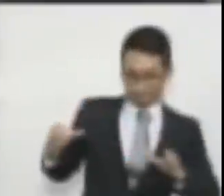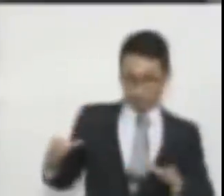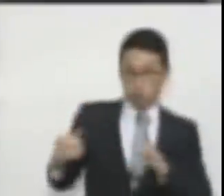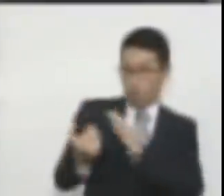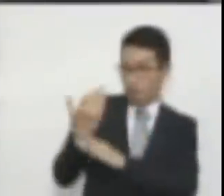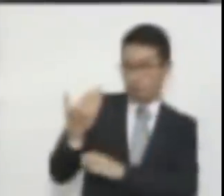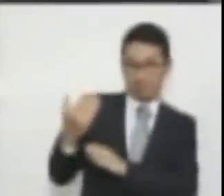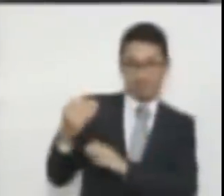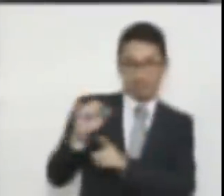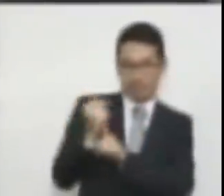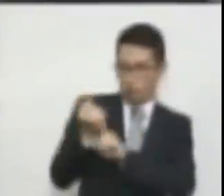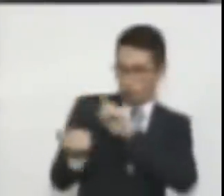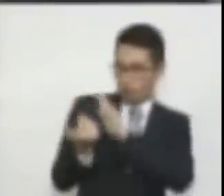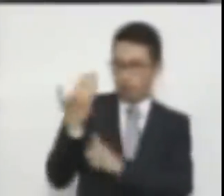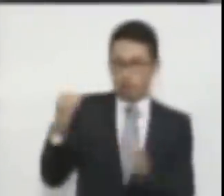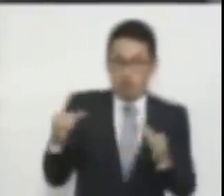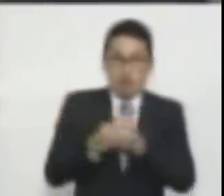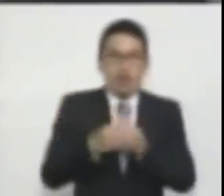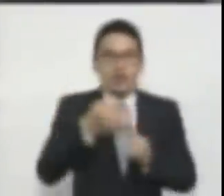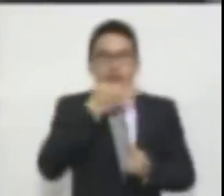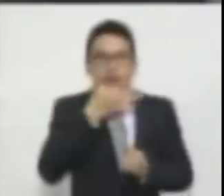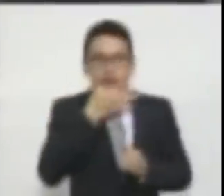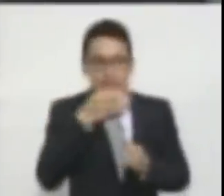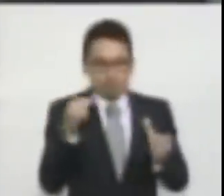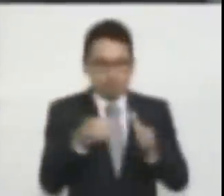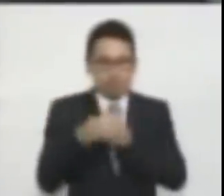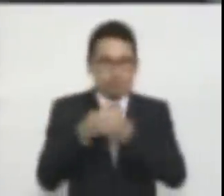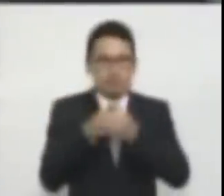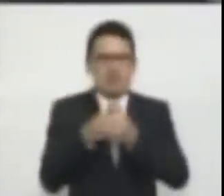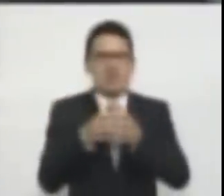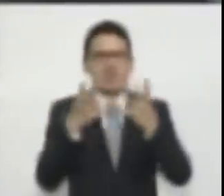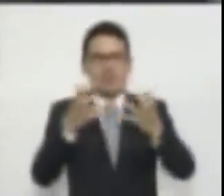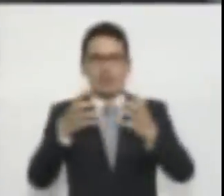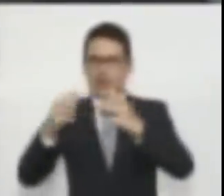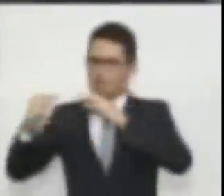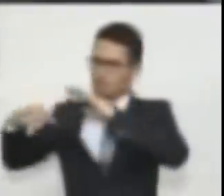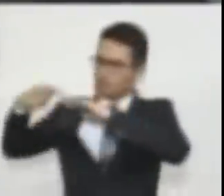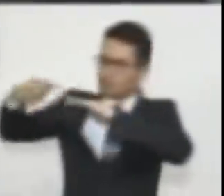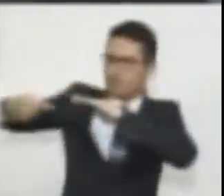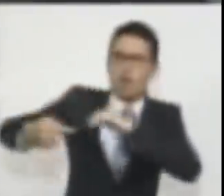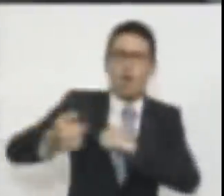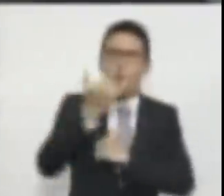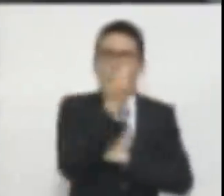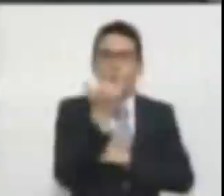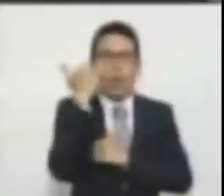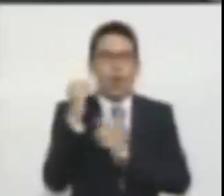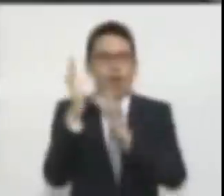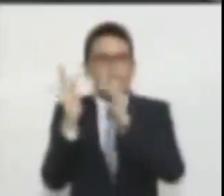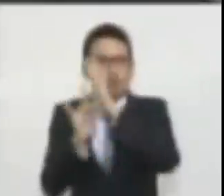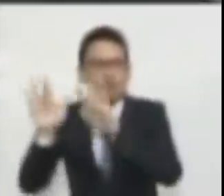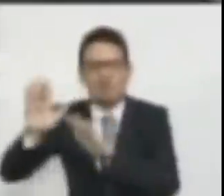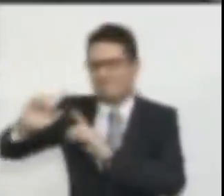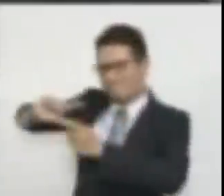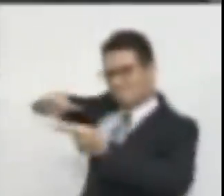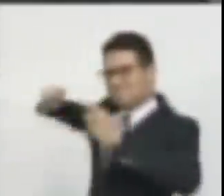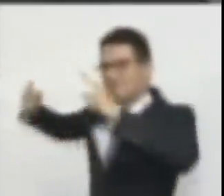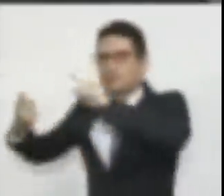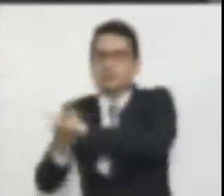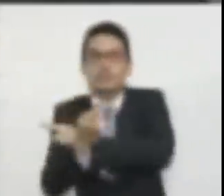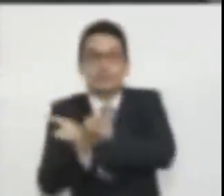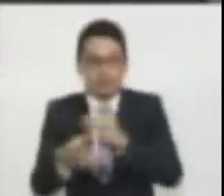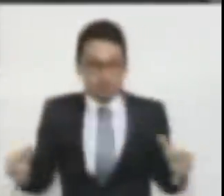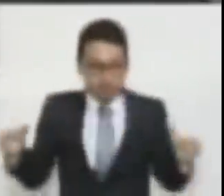está tratando de darle un vuelco total a la tradición judeo-cristiana. Está tratando de montar una